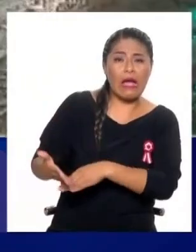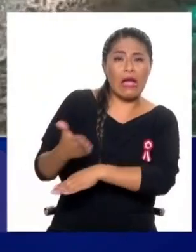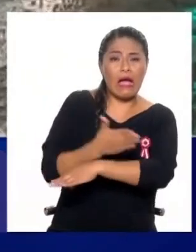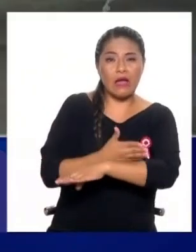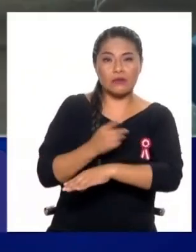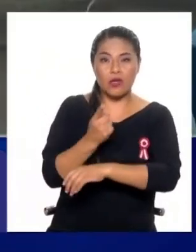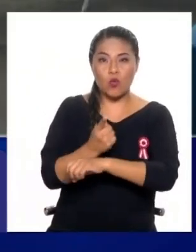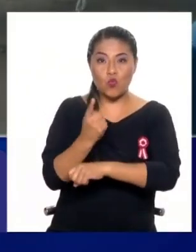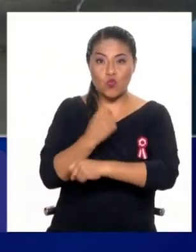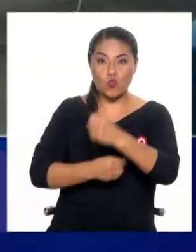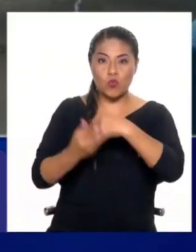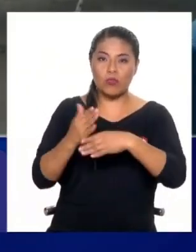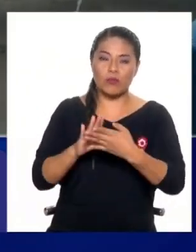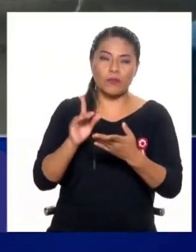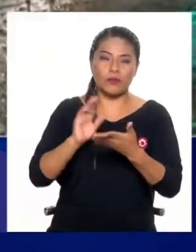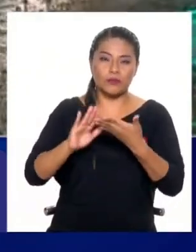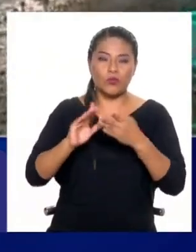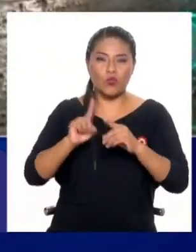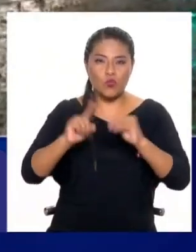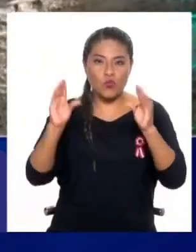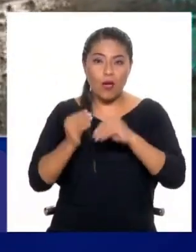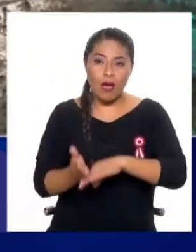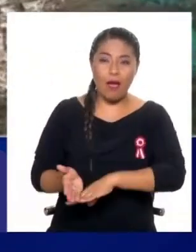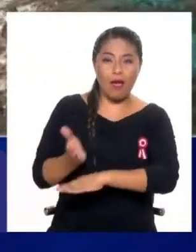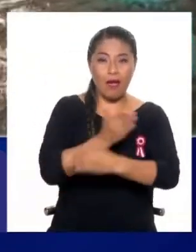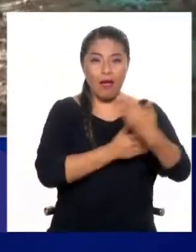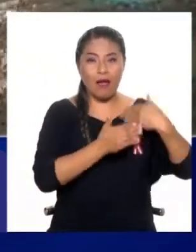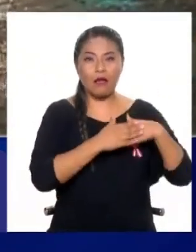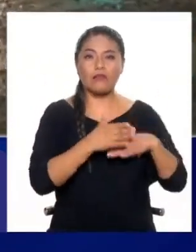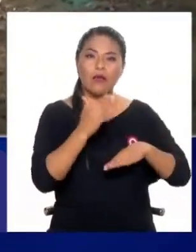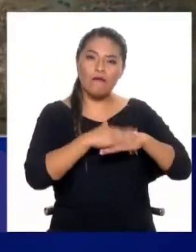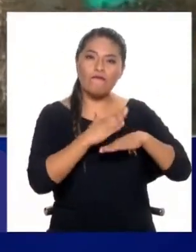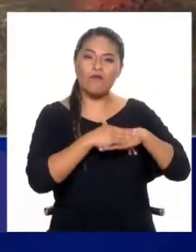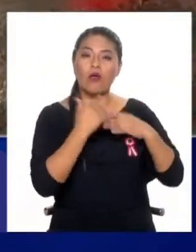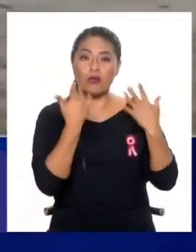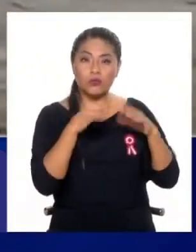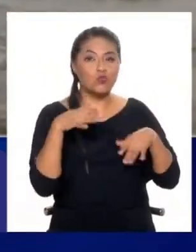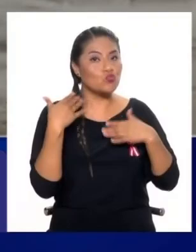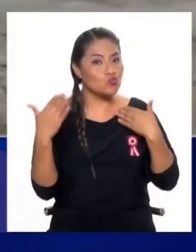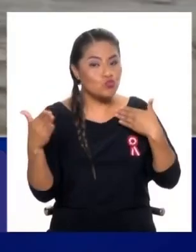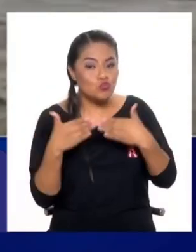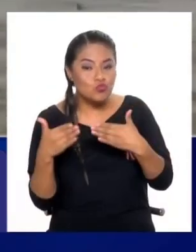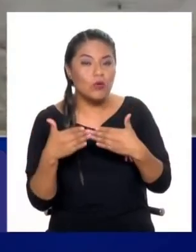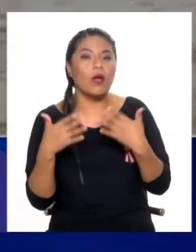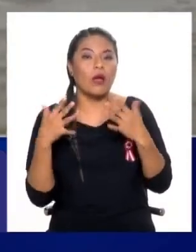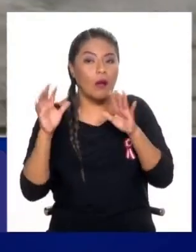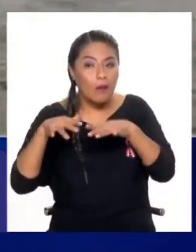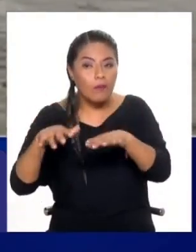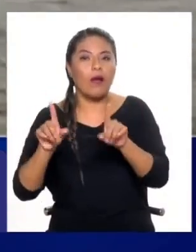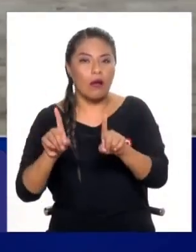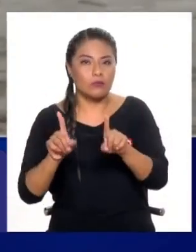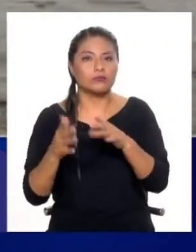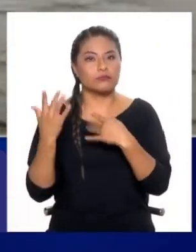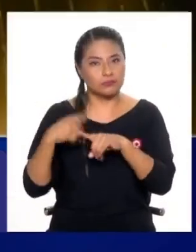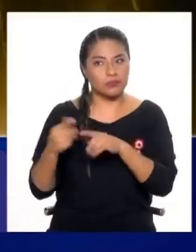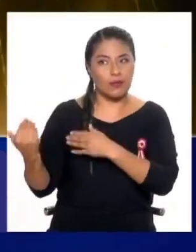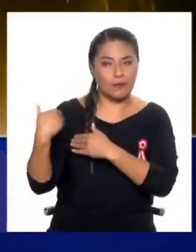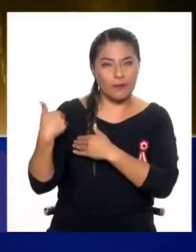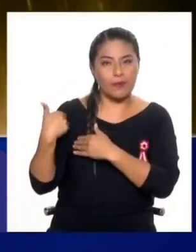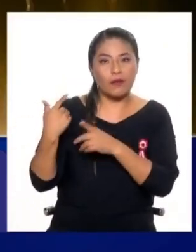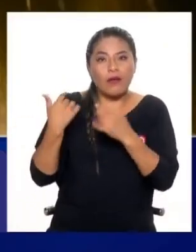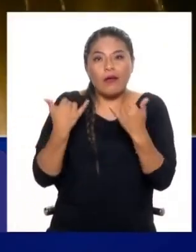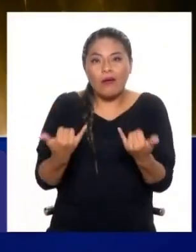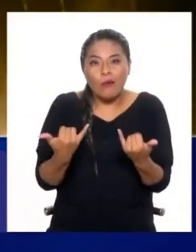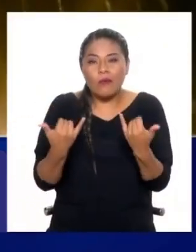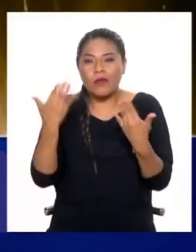y la población no sabe qué hacer? Entonces, tanta tecnología, tanta inversión económica no serviría de nada si es que la población no